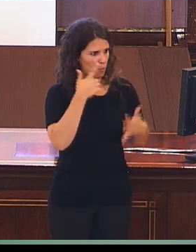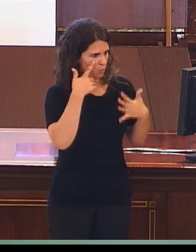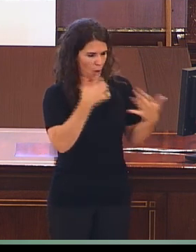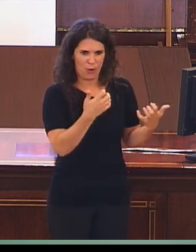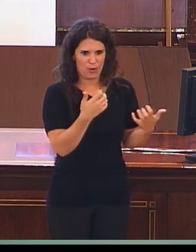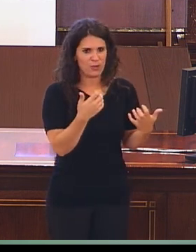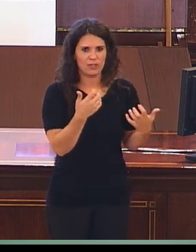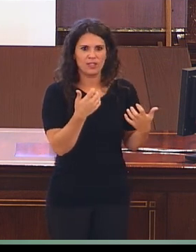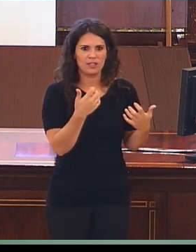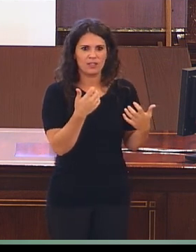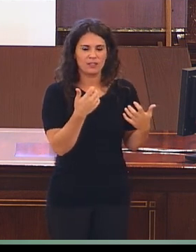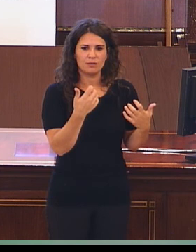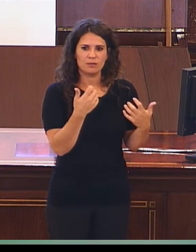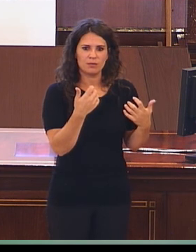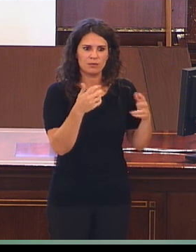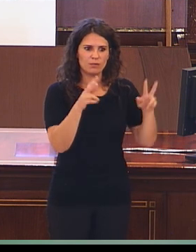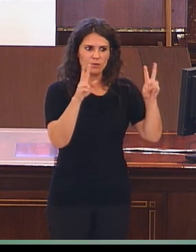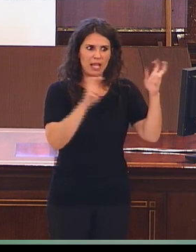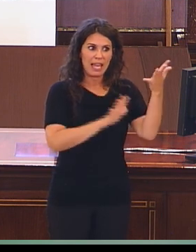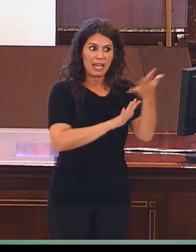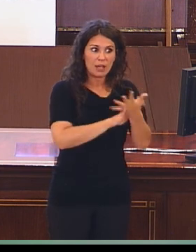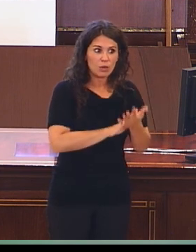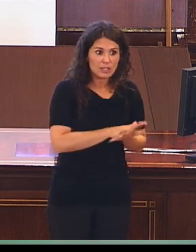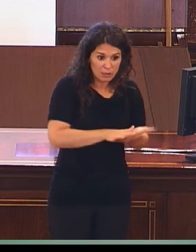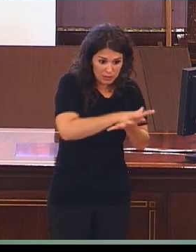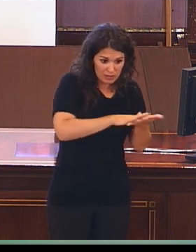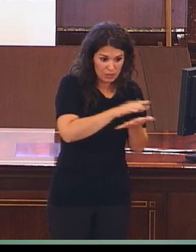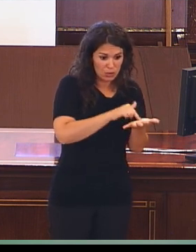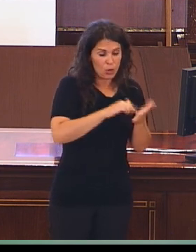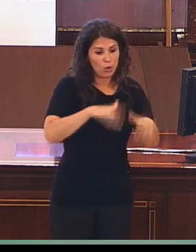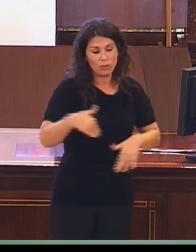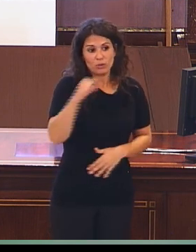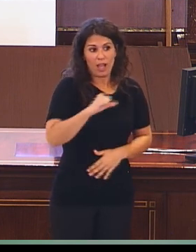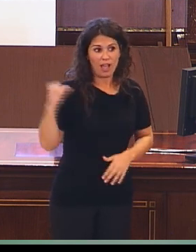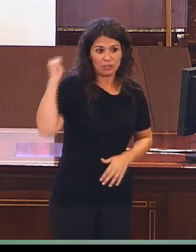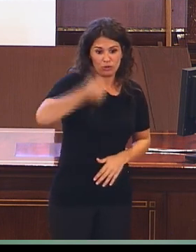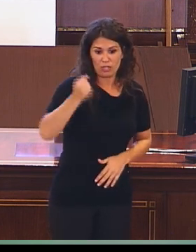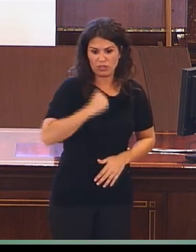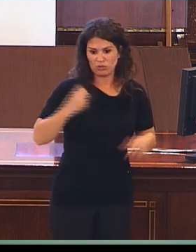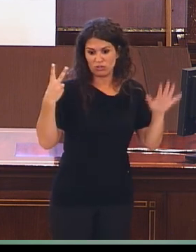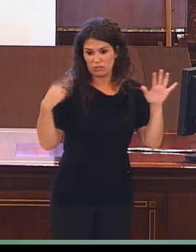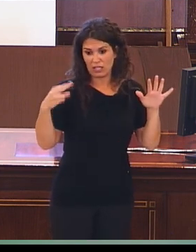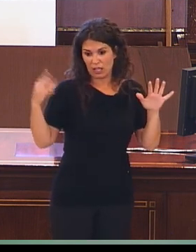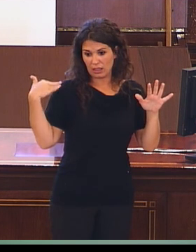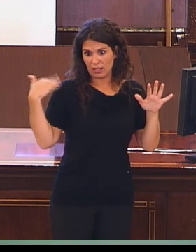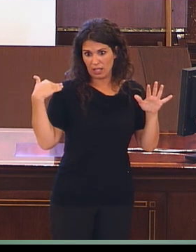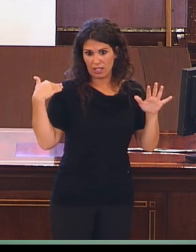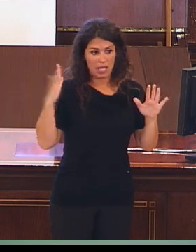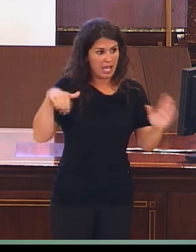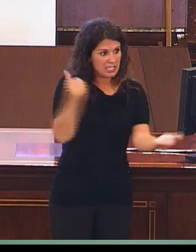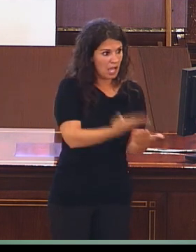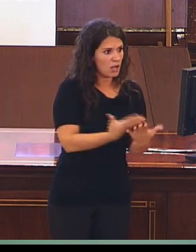publicación en relación con las lenguas de signos en todos estos años. Desde la década de los setenta, con treinta y tres publicaciones.